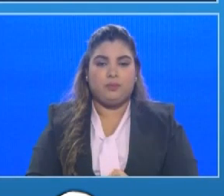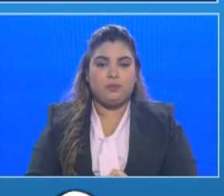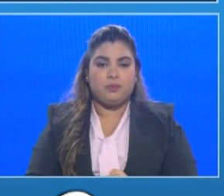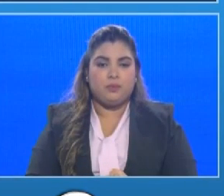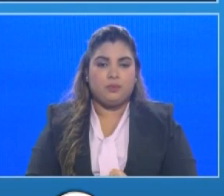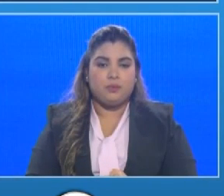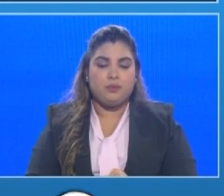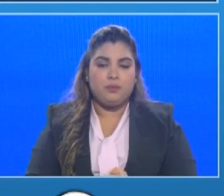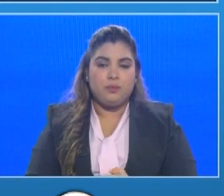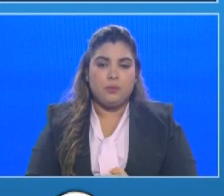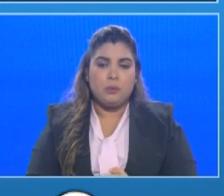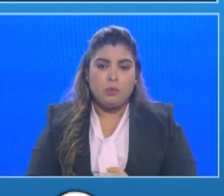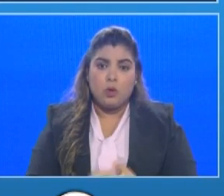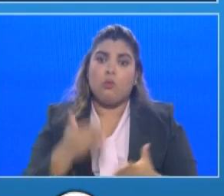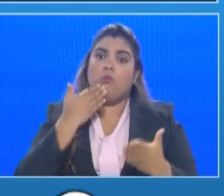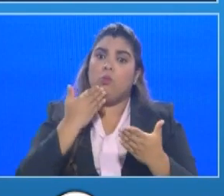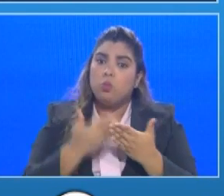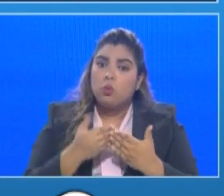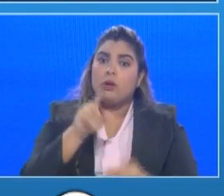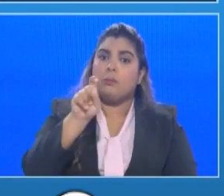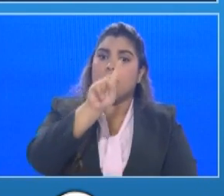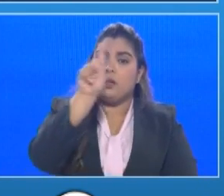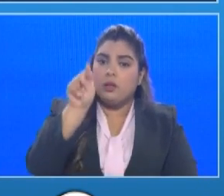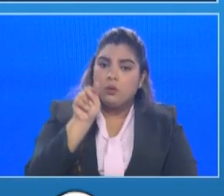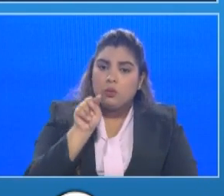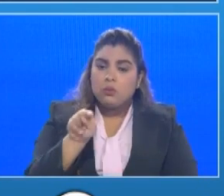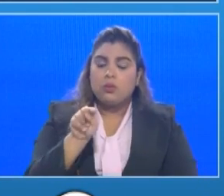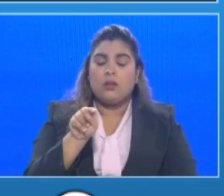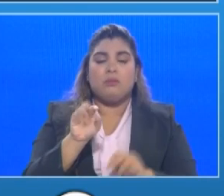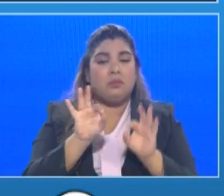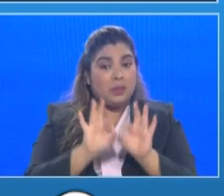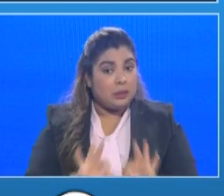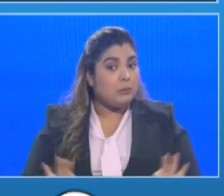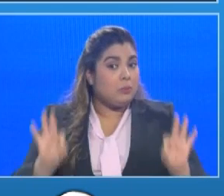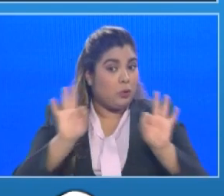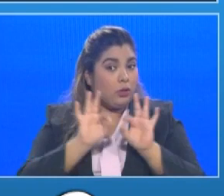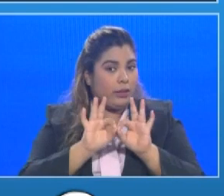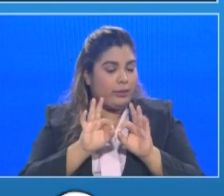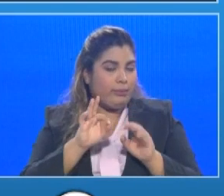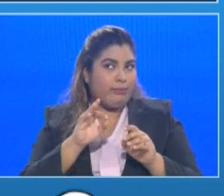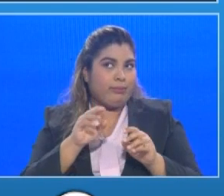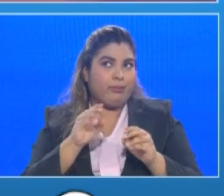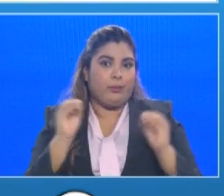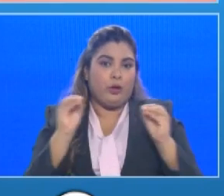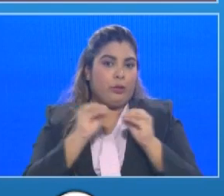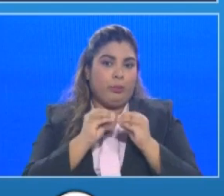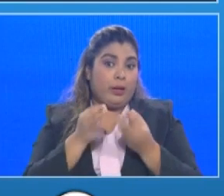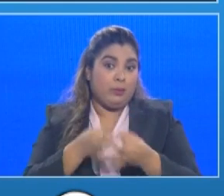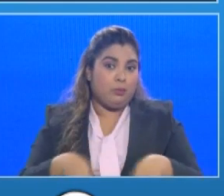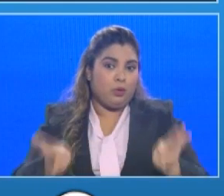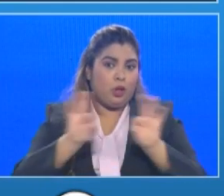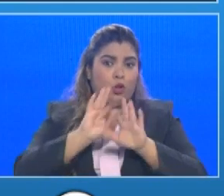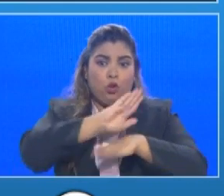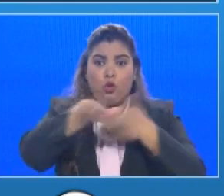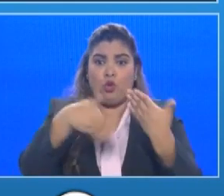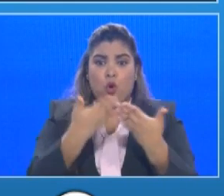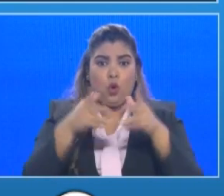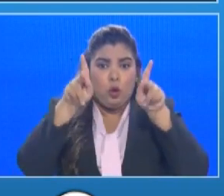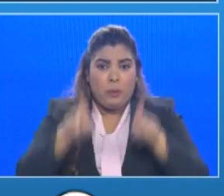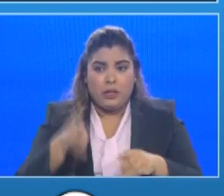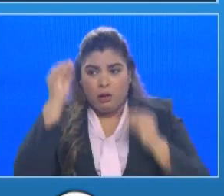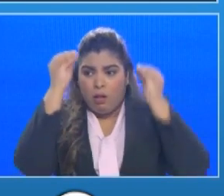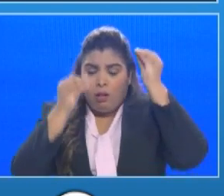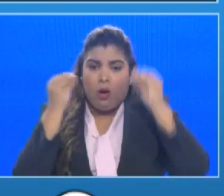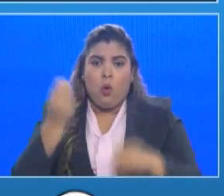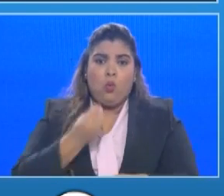eso es una excelente pregunta y es vital ¿no? todos nos preguntamos ¿cuándo vamos cuando se va a